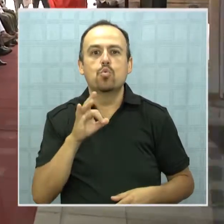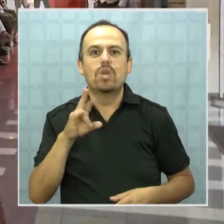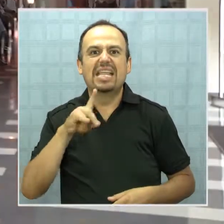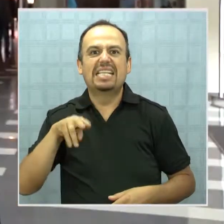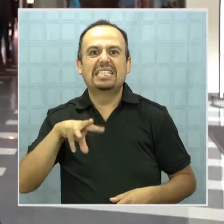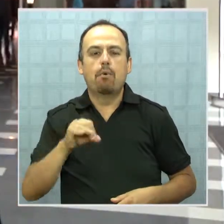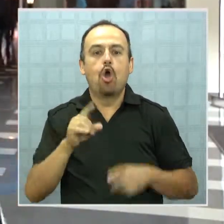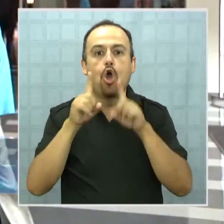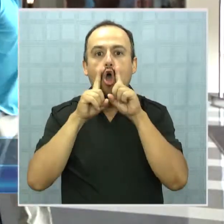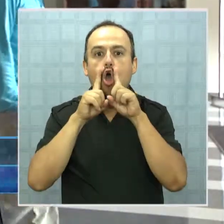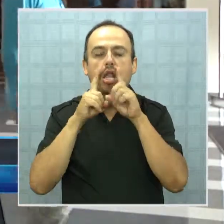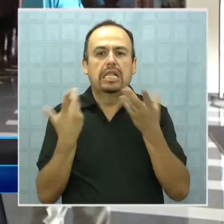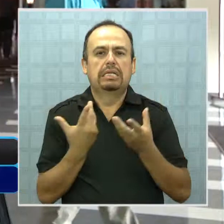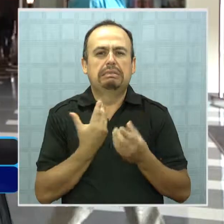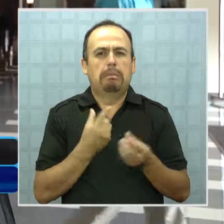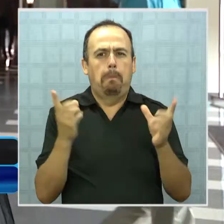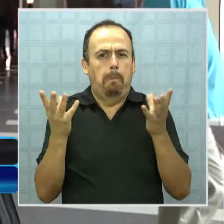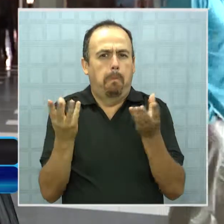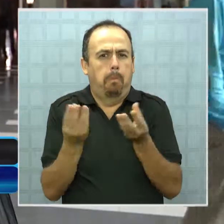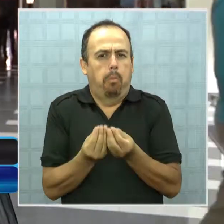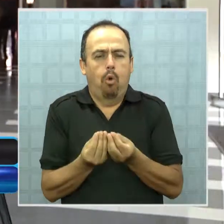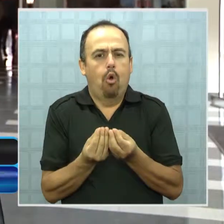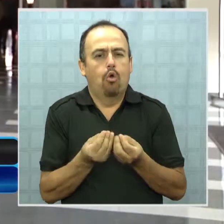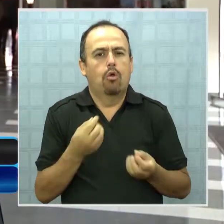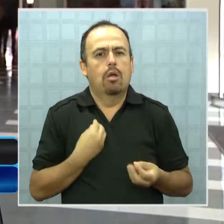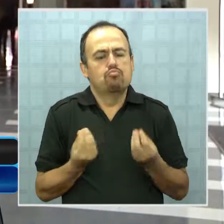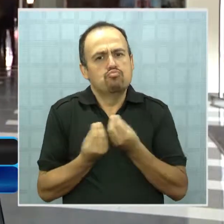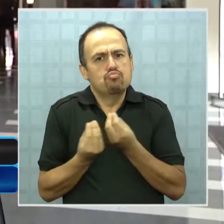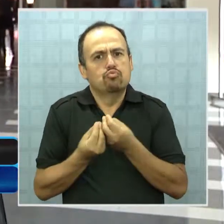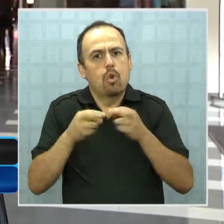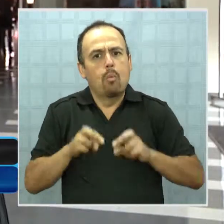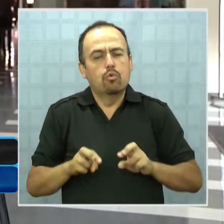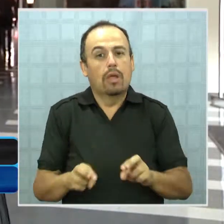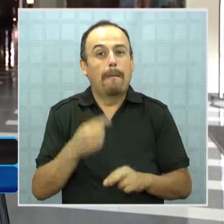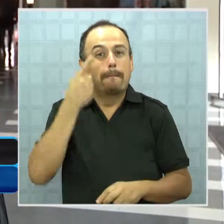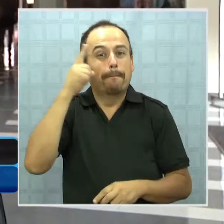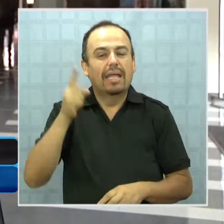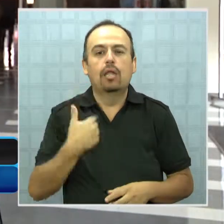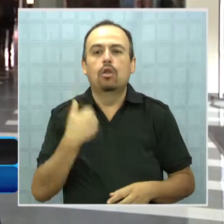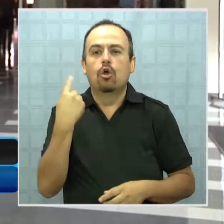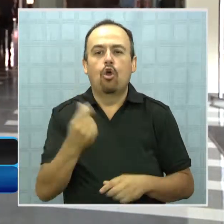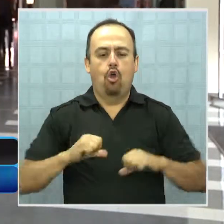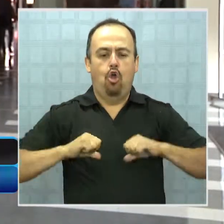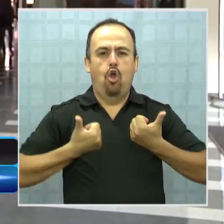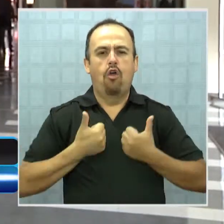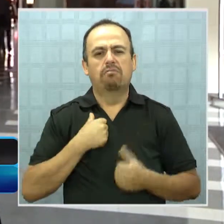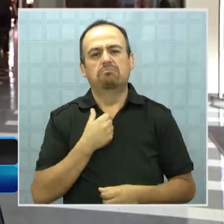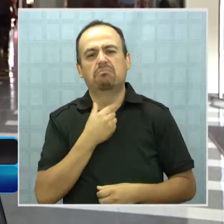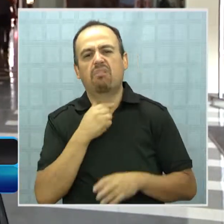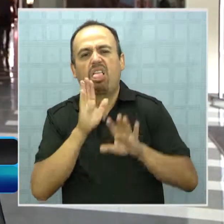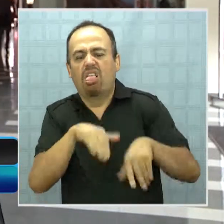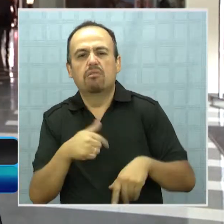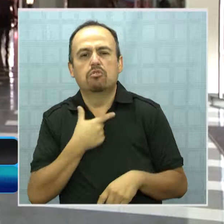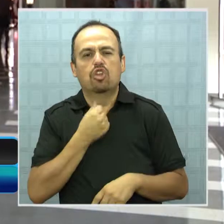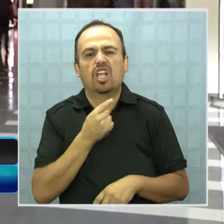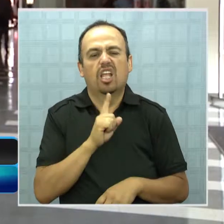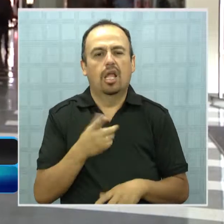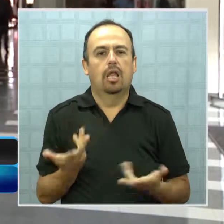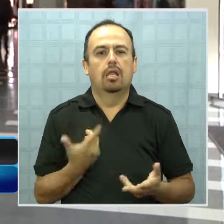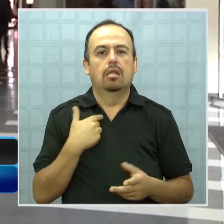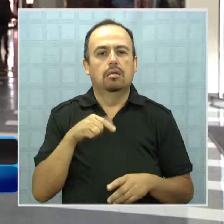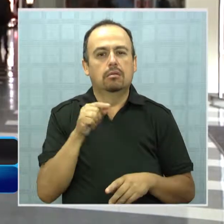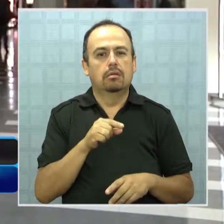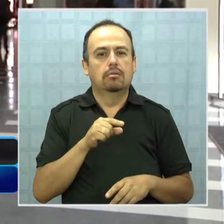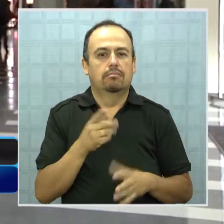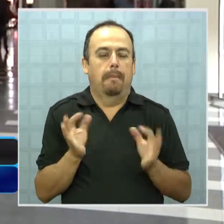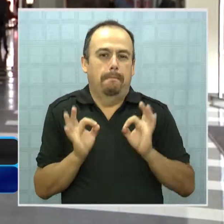falta gente. Hay muchas oportunidades, pero hay poco interés por parte de los jóvenes en formarse en